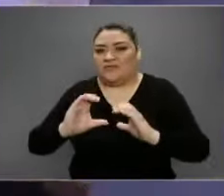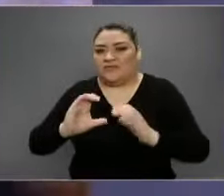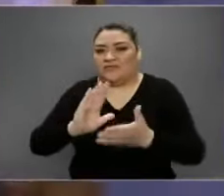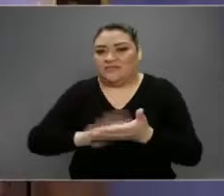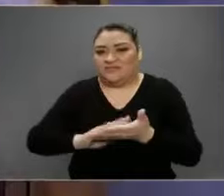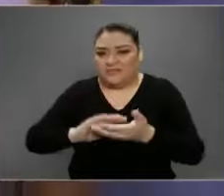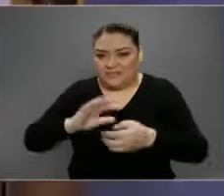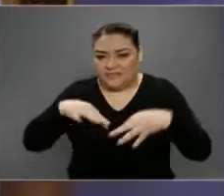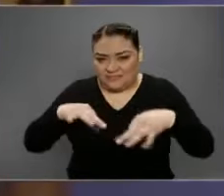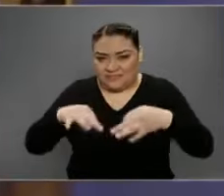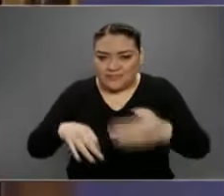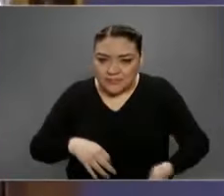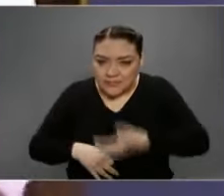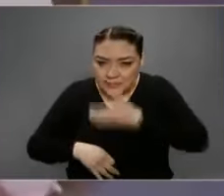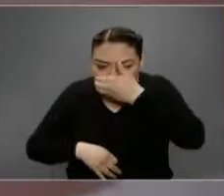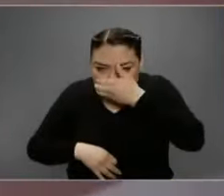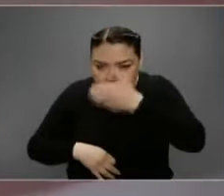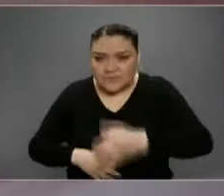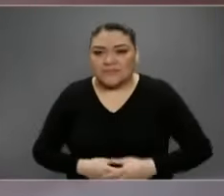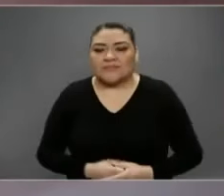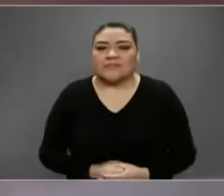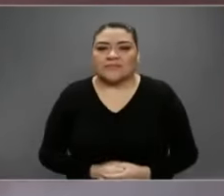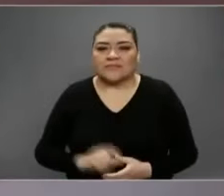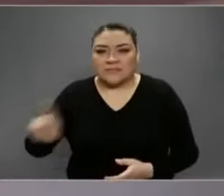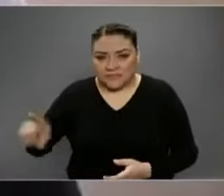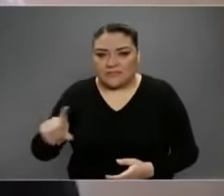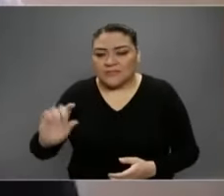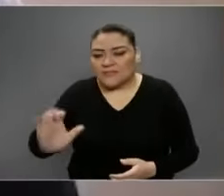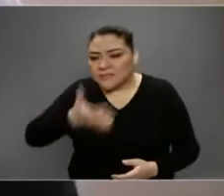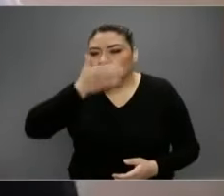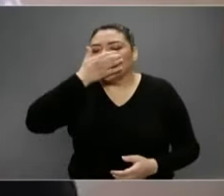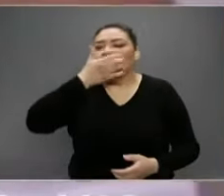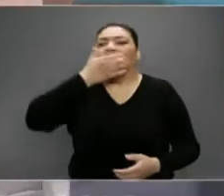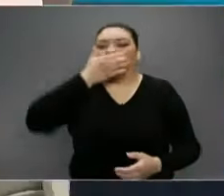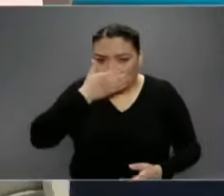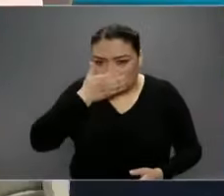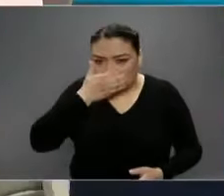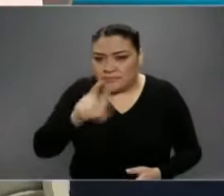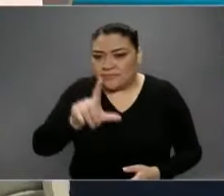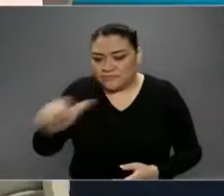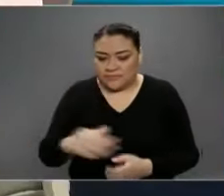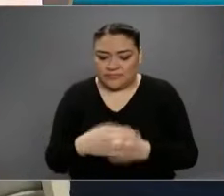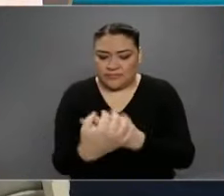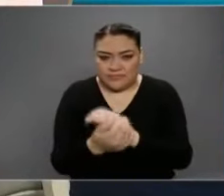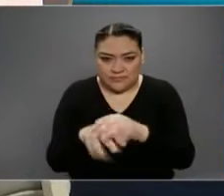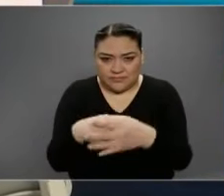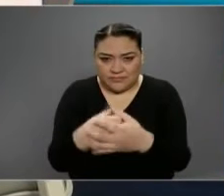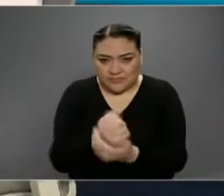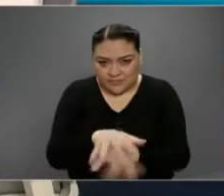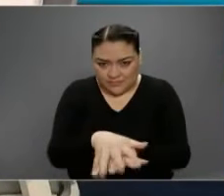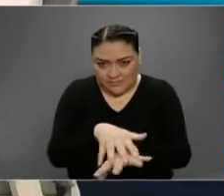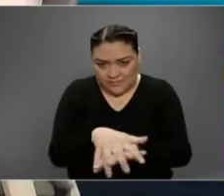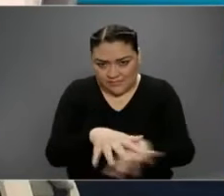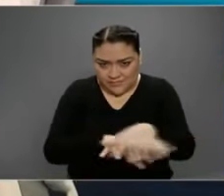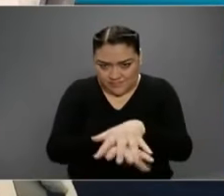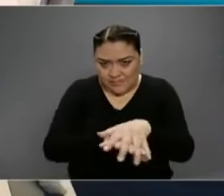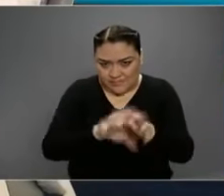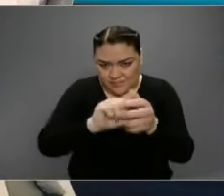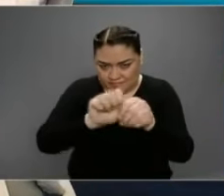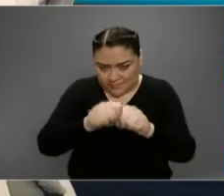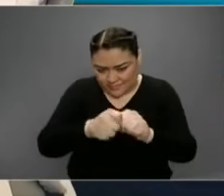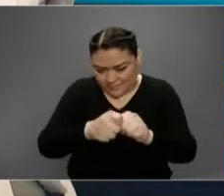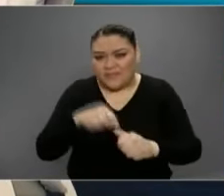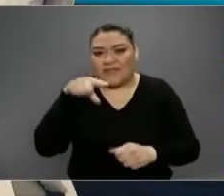cubre con un pañuelo? Se cubre con un pañuelo. Se hubiera lavado las manos varias veces.